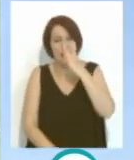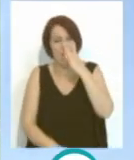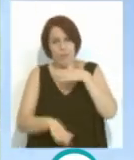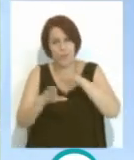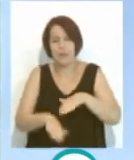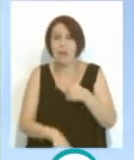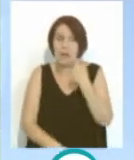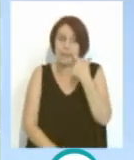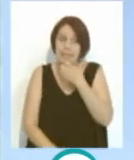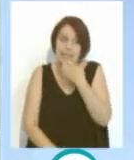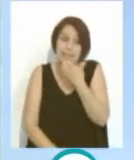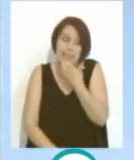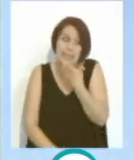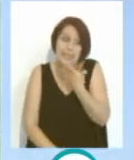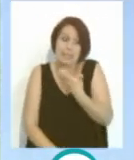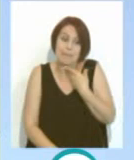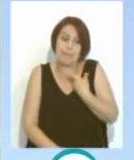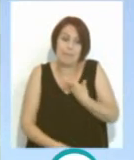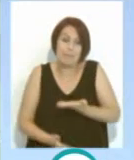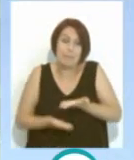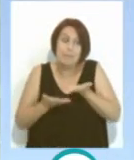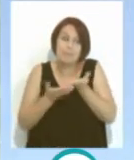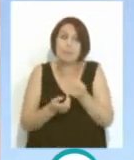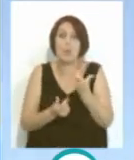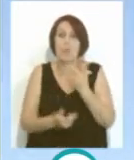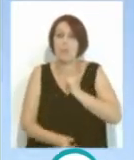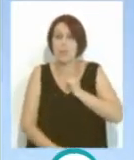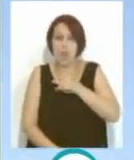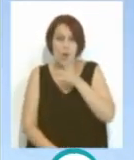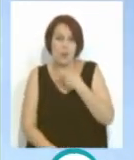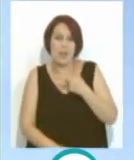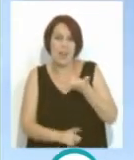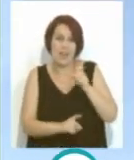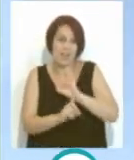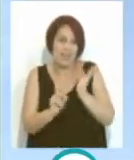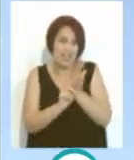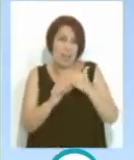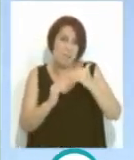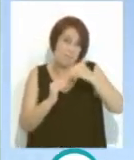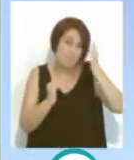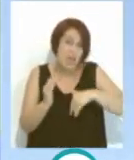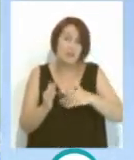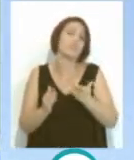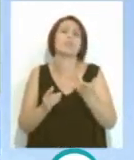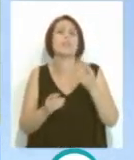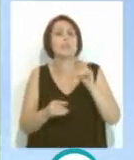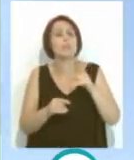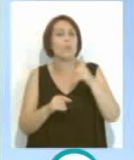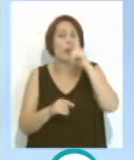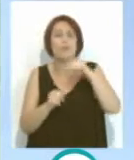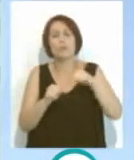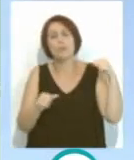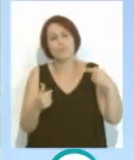empujoncito a esto. Pero echando ahora, que va mejorando también la incidencia y de todo lo que se ha privado. Claro, hemos sufrido un año